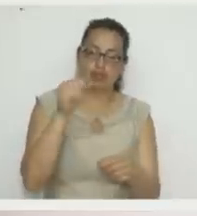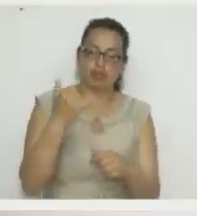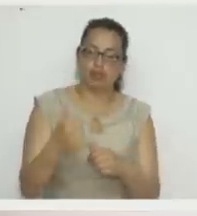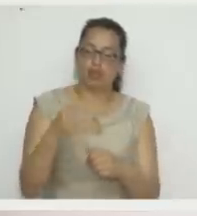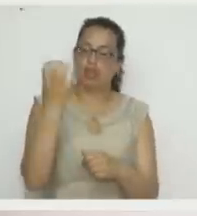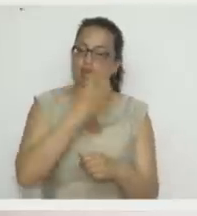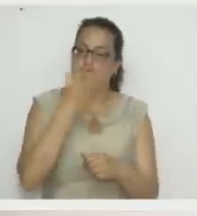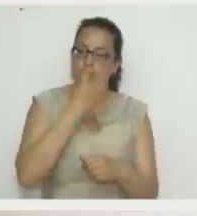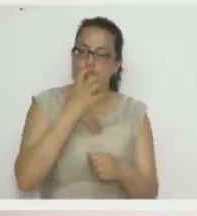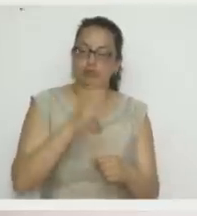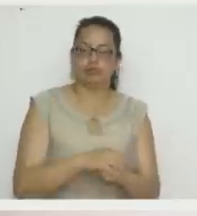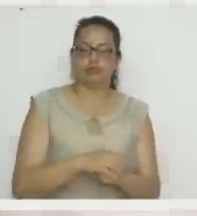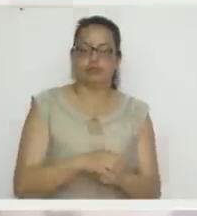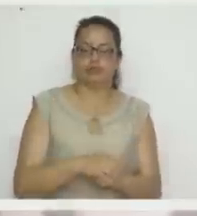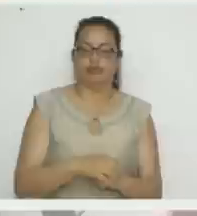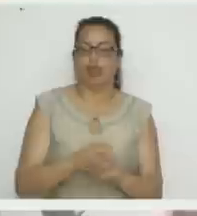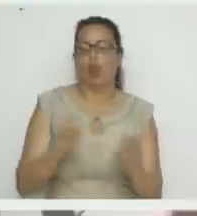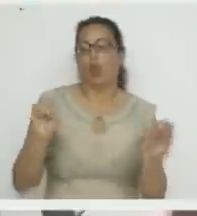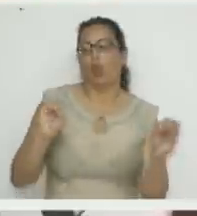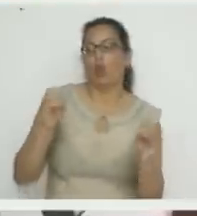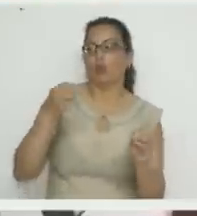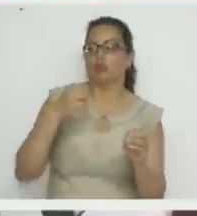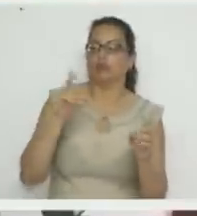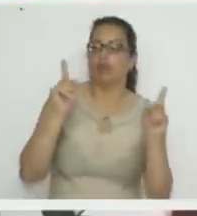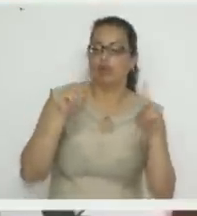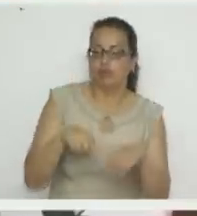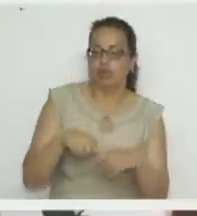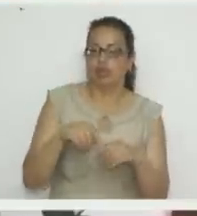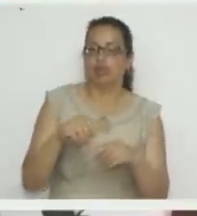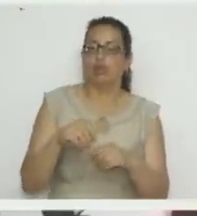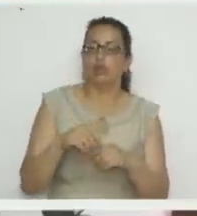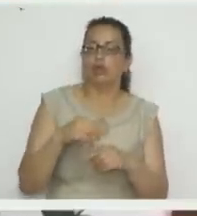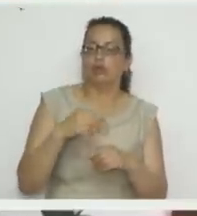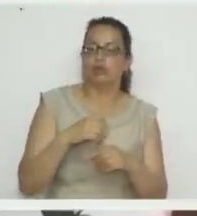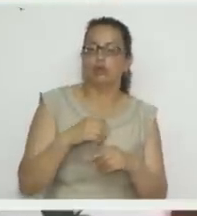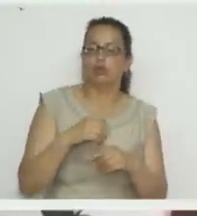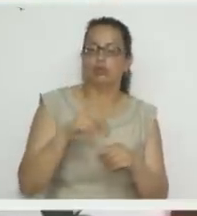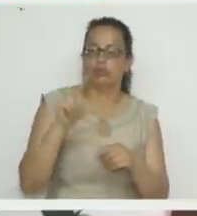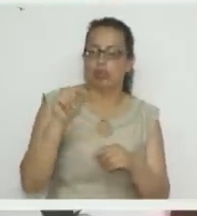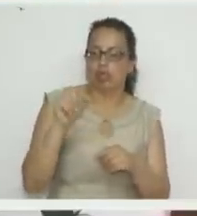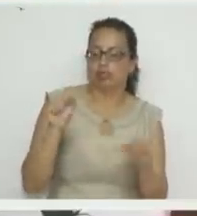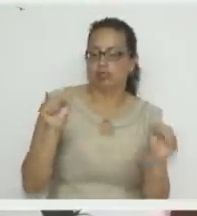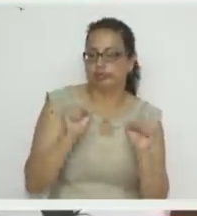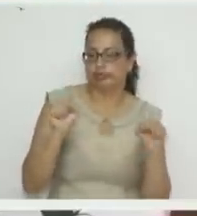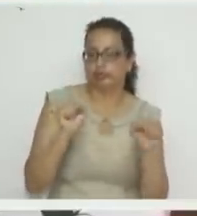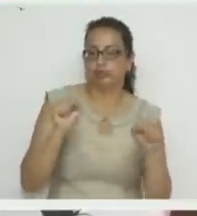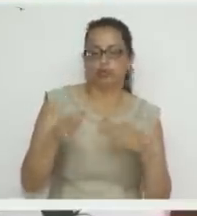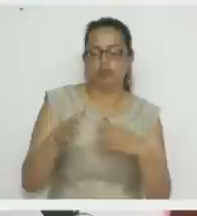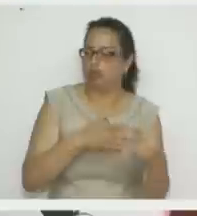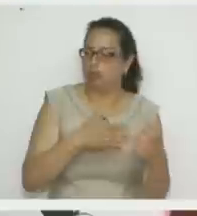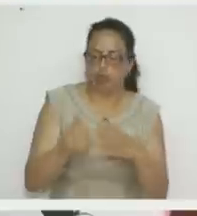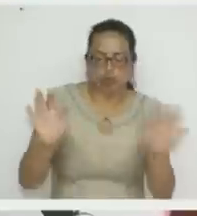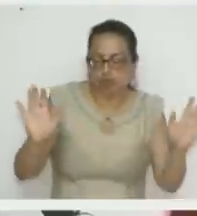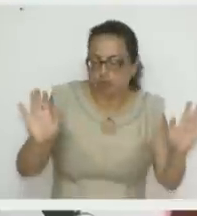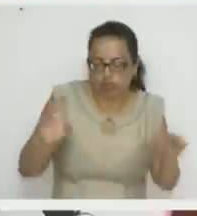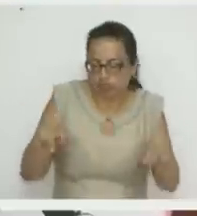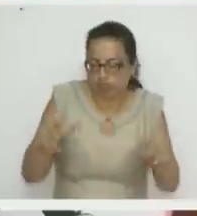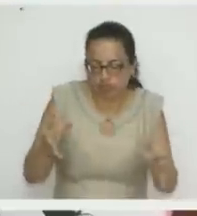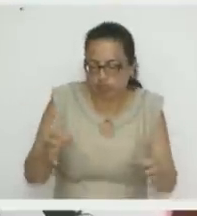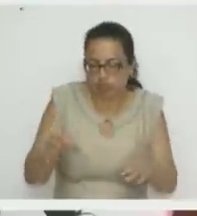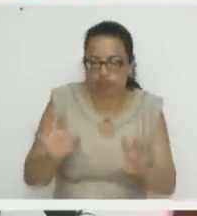puede pegar con silicona caliente y lo quieren hacer con silicona fría también se puede? También se puede con pegante de doble contacto también se puede.